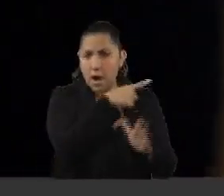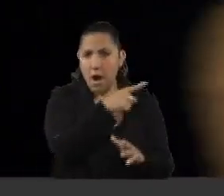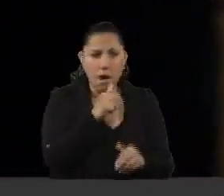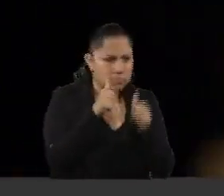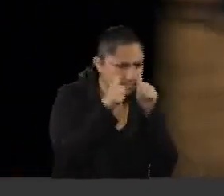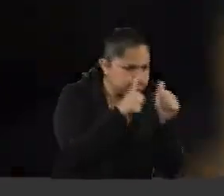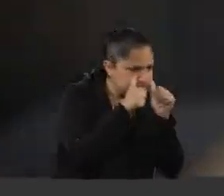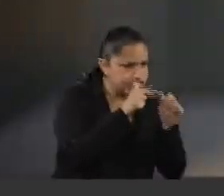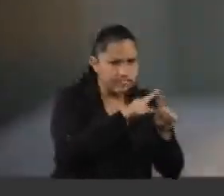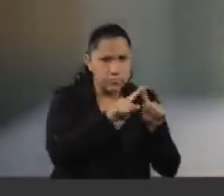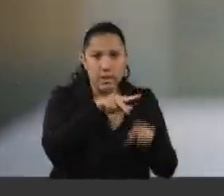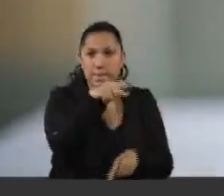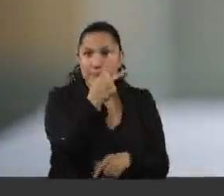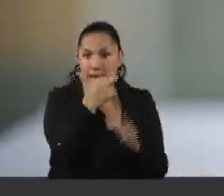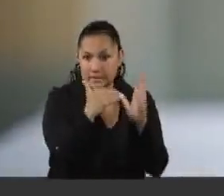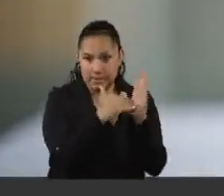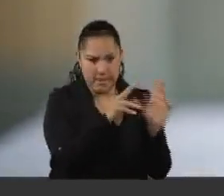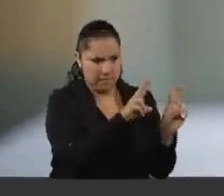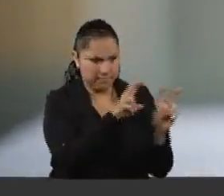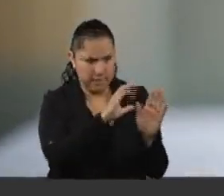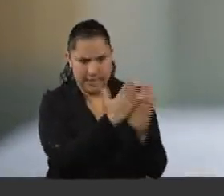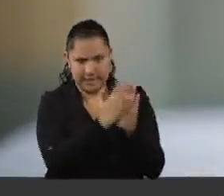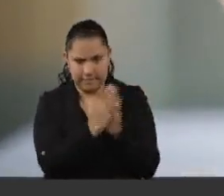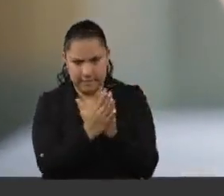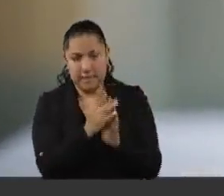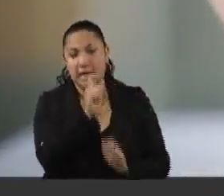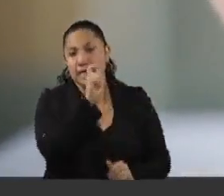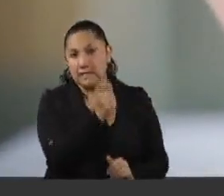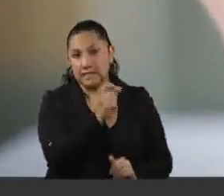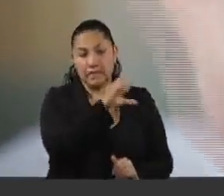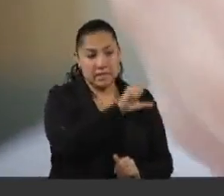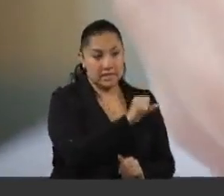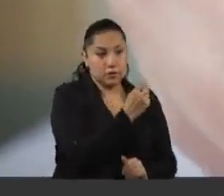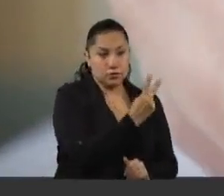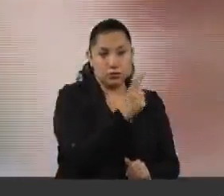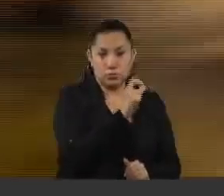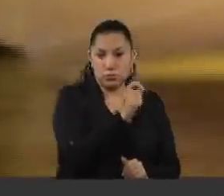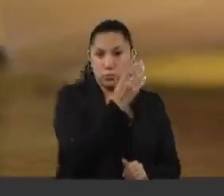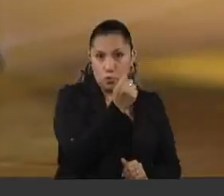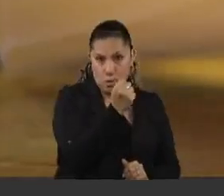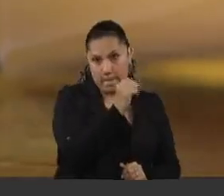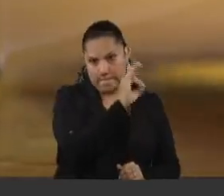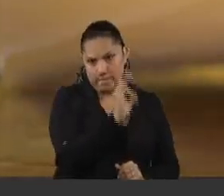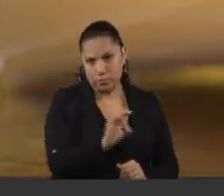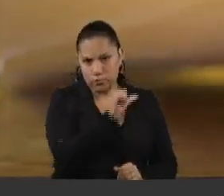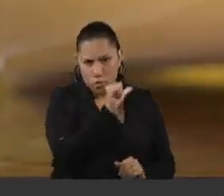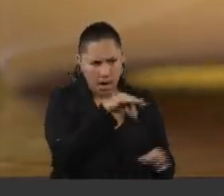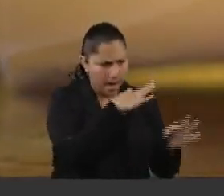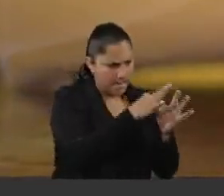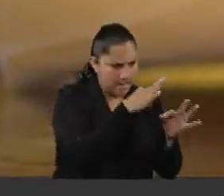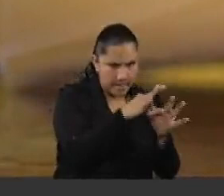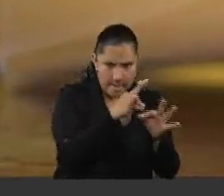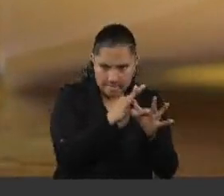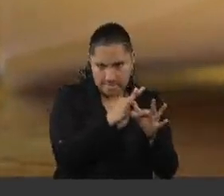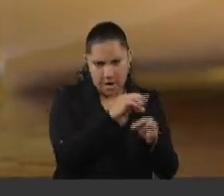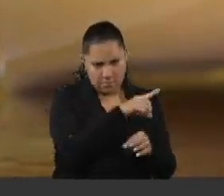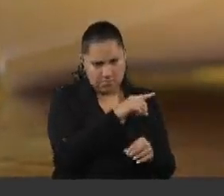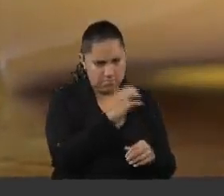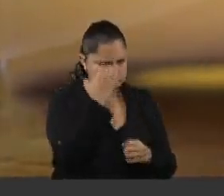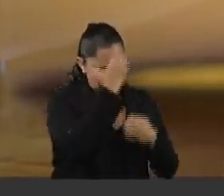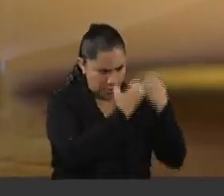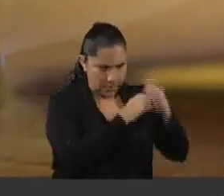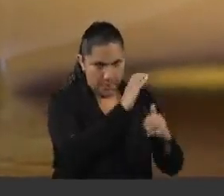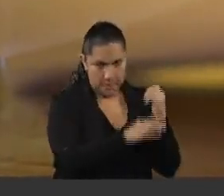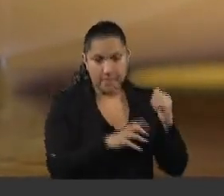es decir, el 62.9% de los expedientes concluidos. Se dio resolución a 37 mil 961